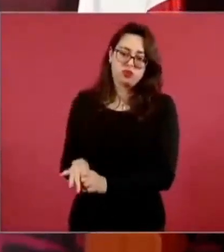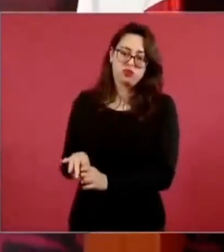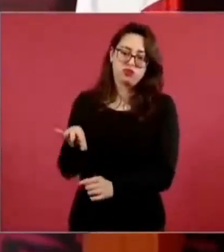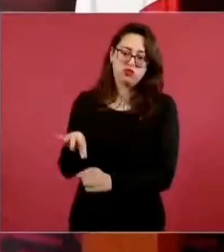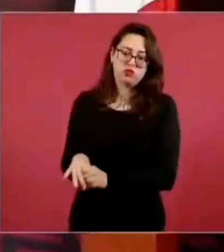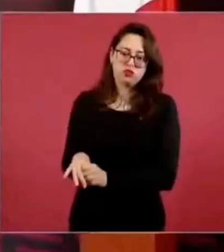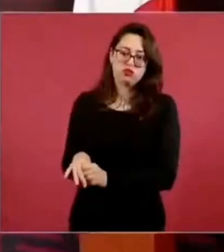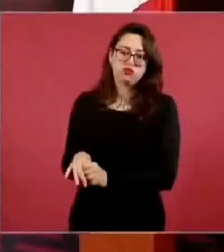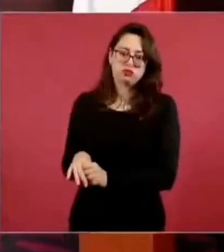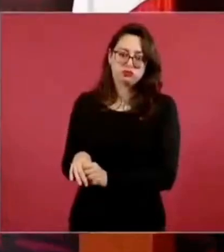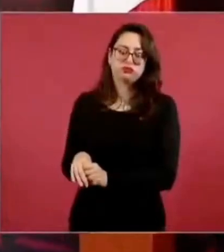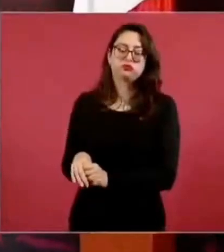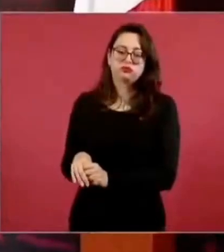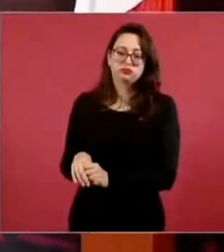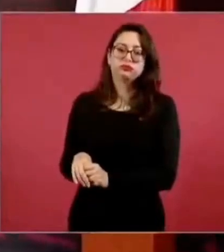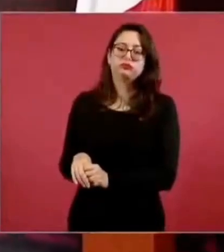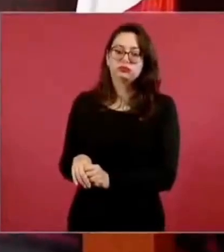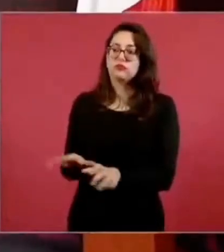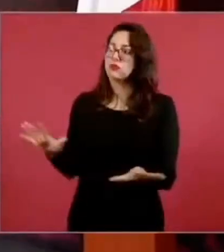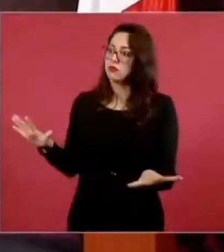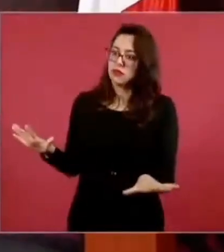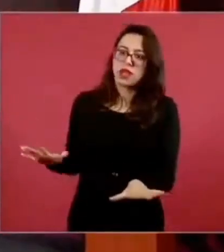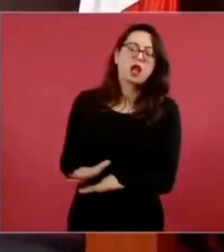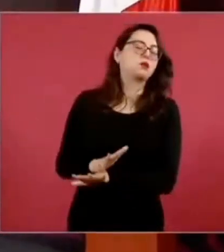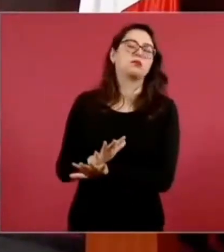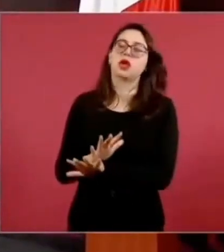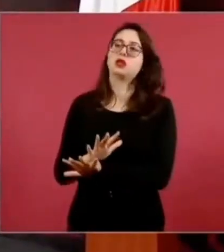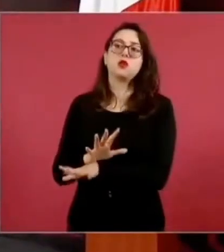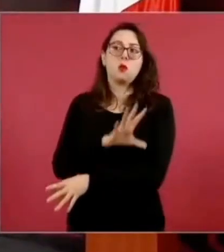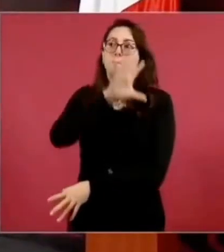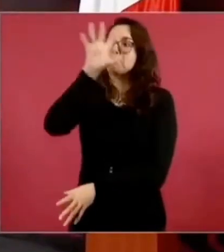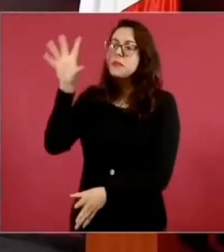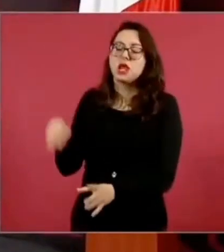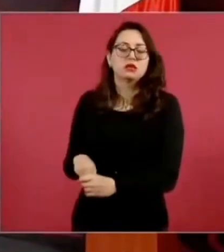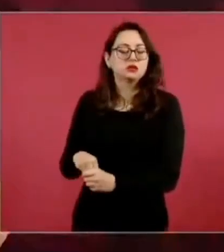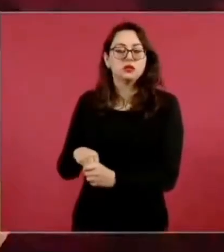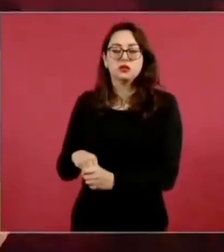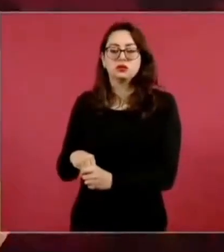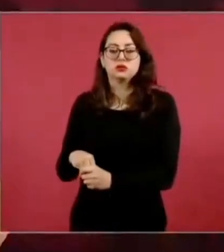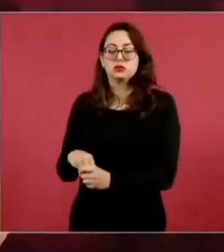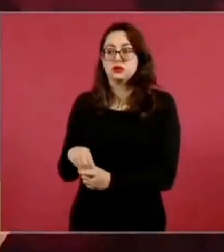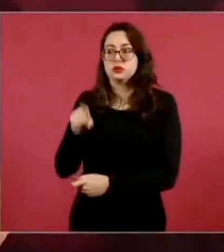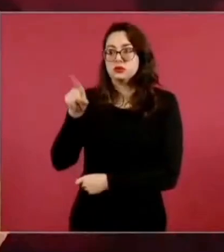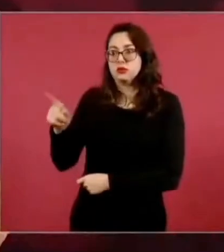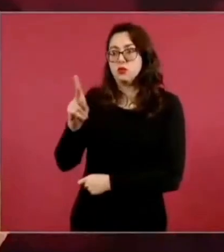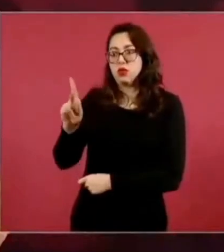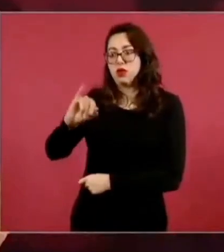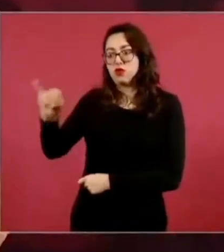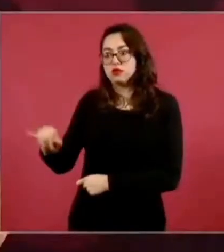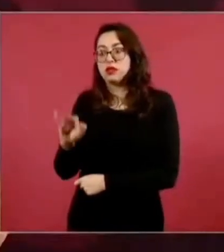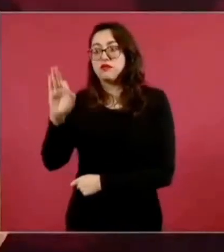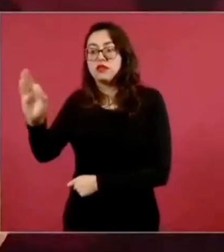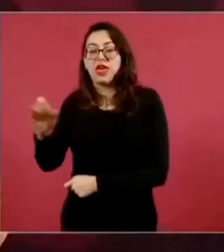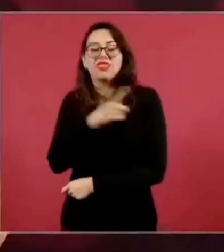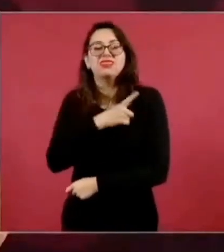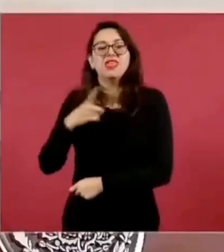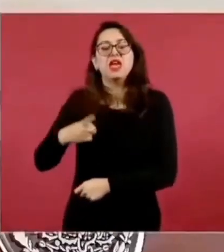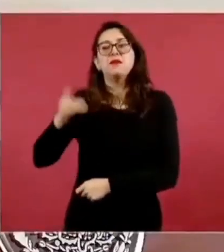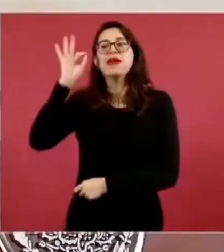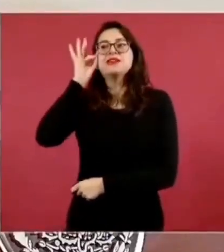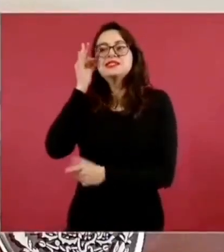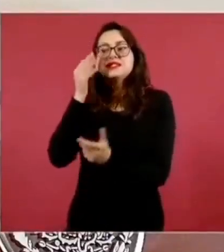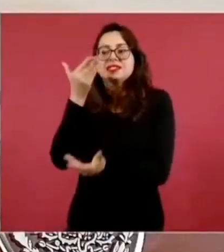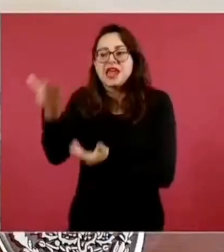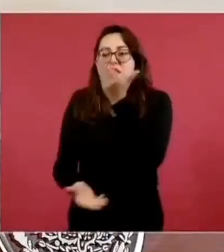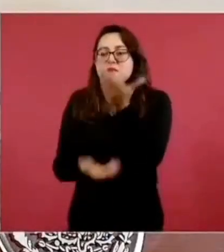para reformar el Poder Judicial y que ese poder esté al servicio del pueblo